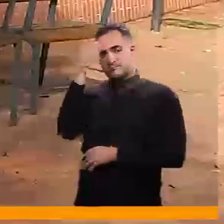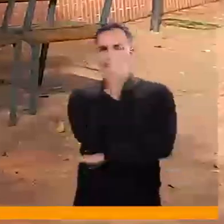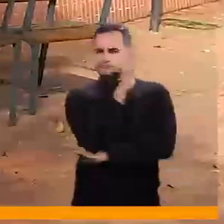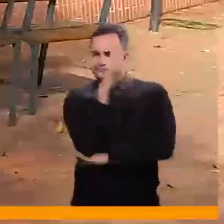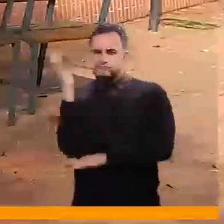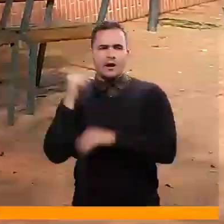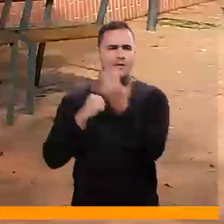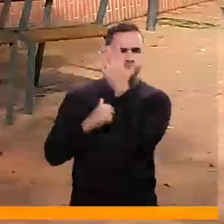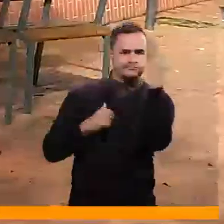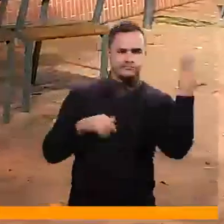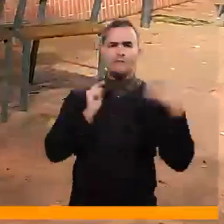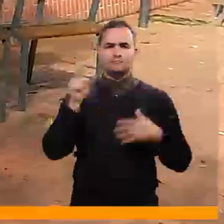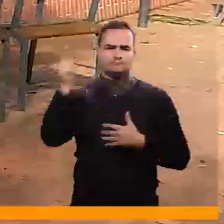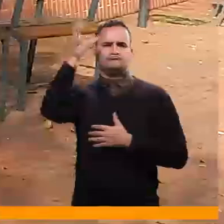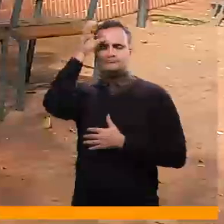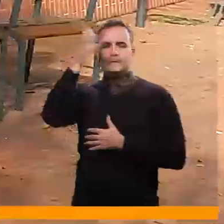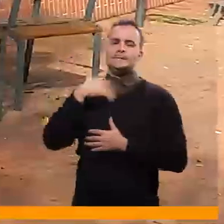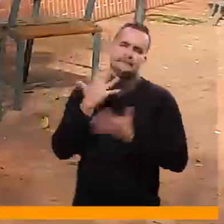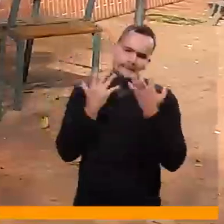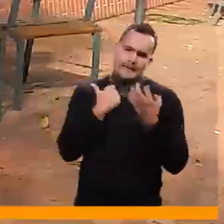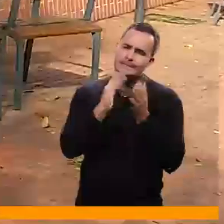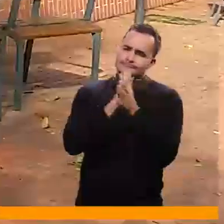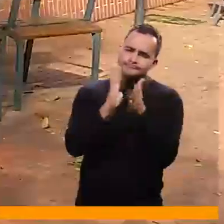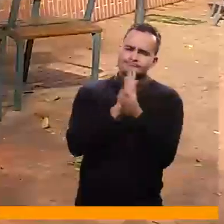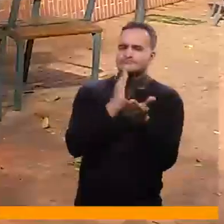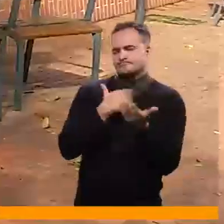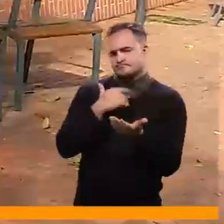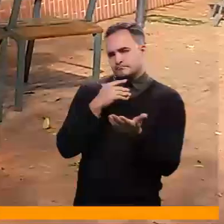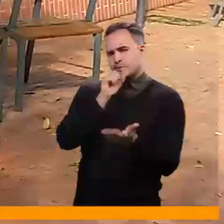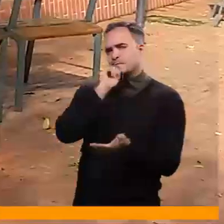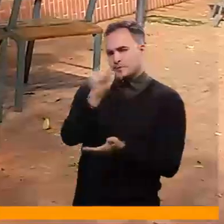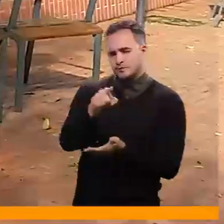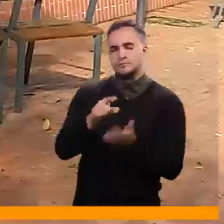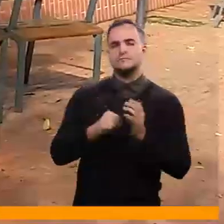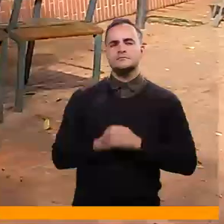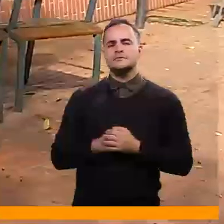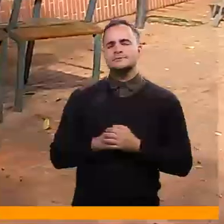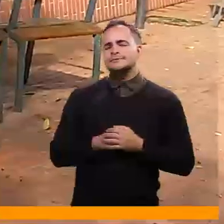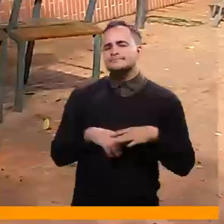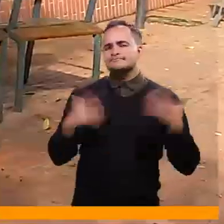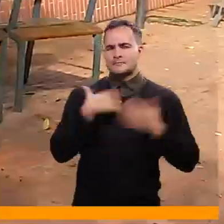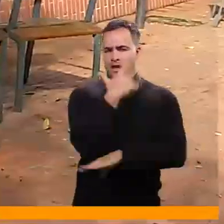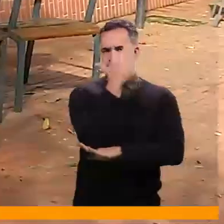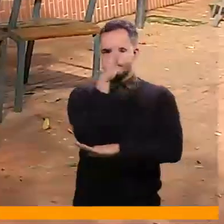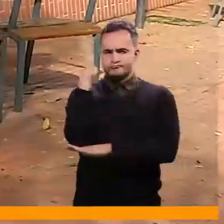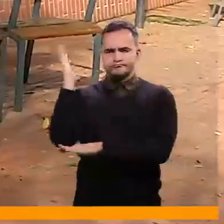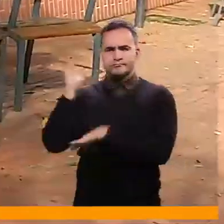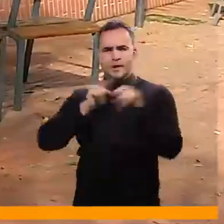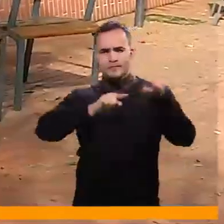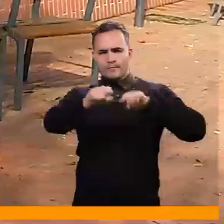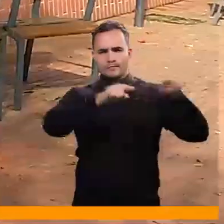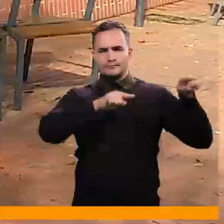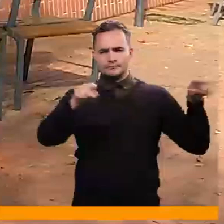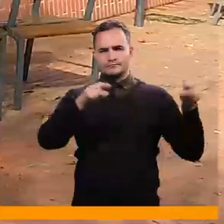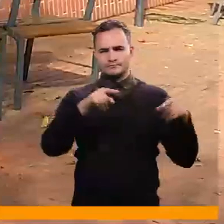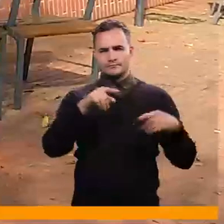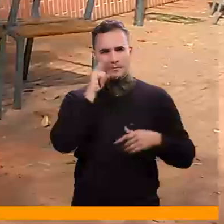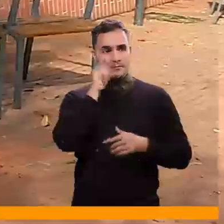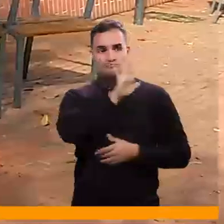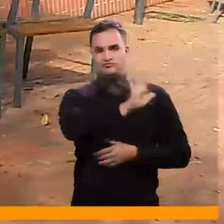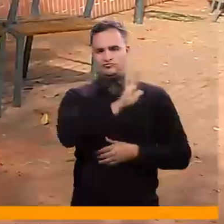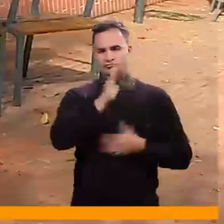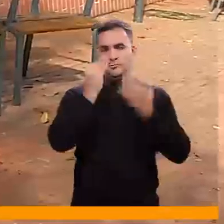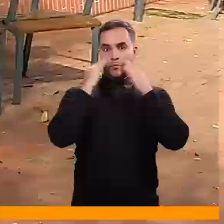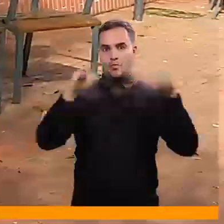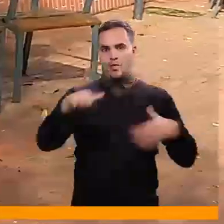ciudad. Y queremos conversar con usted, ingeniero, para que nos cuente qué significa que los árboles o estos